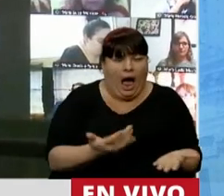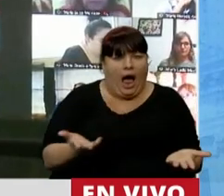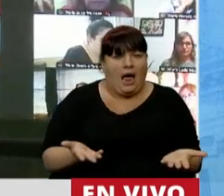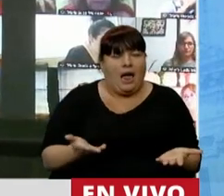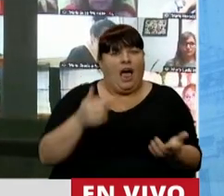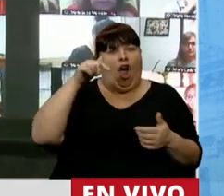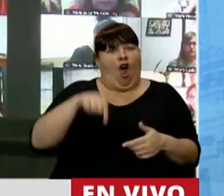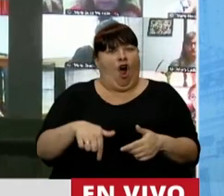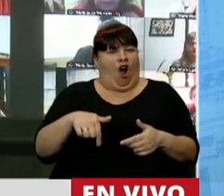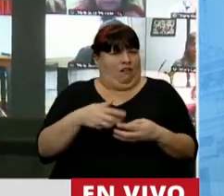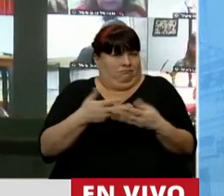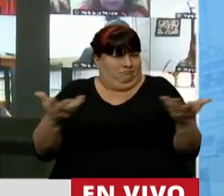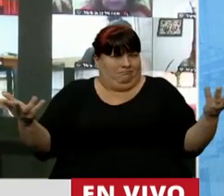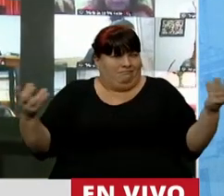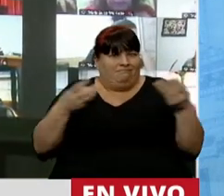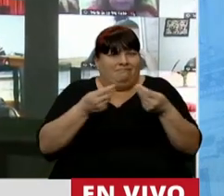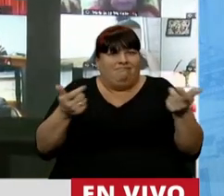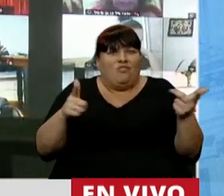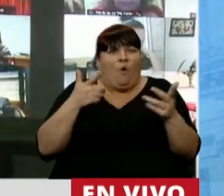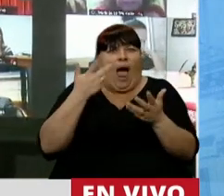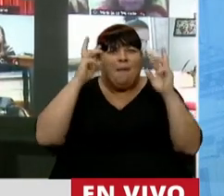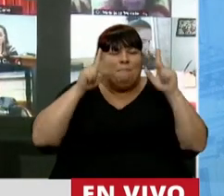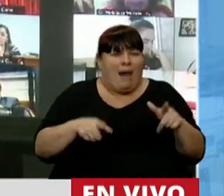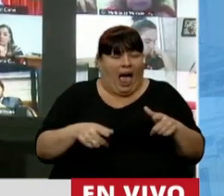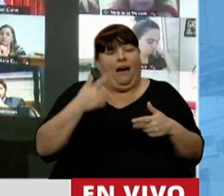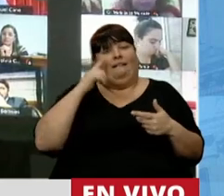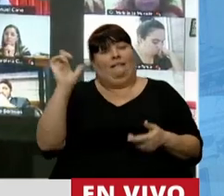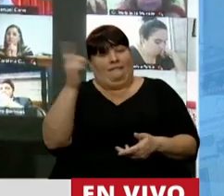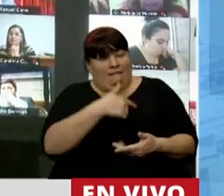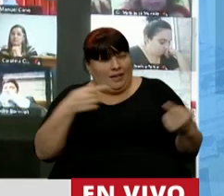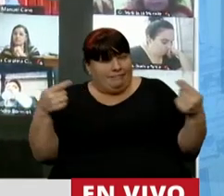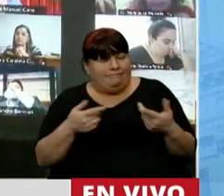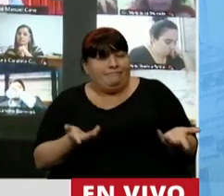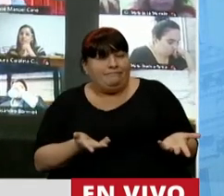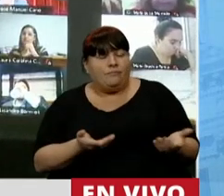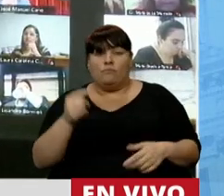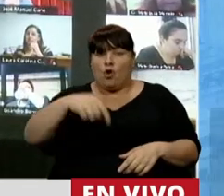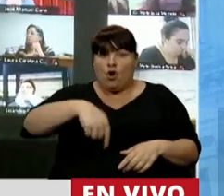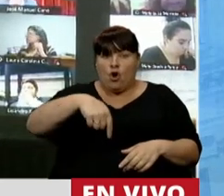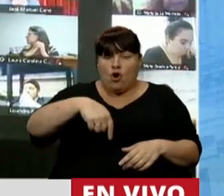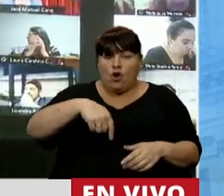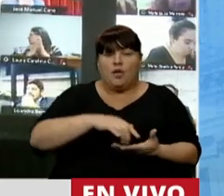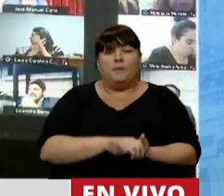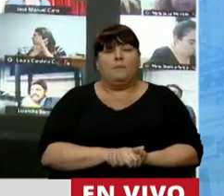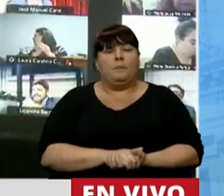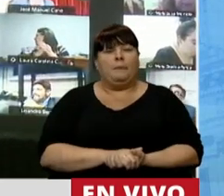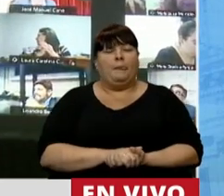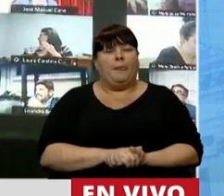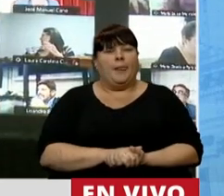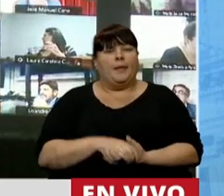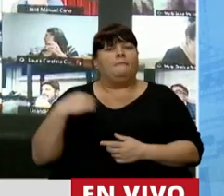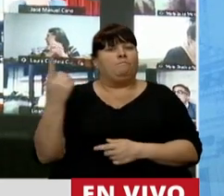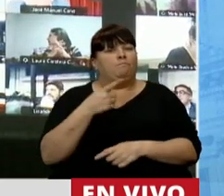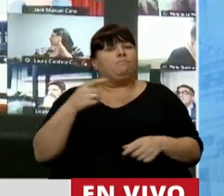Y hoy se nos ha diluido entre los dedos. Y vean ustedes qué paradoja. Hoy hemos